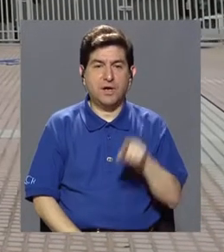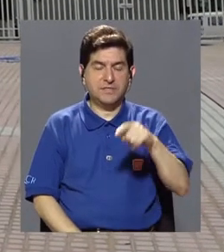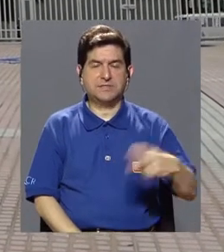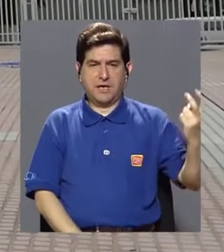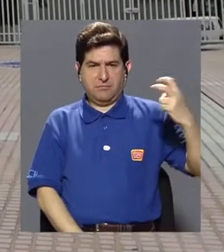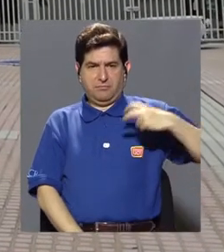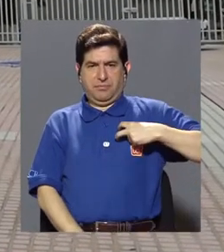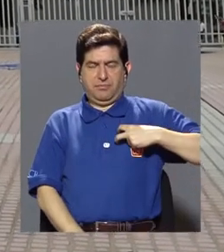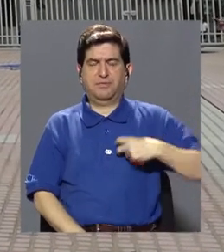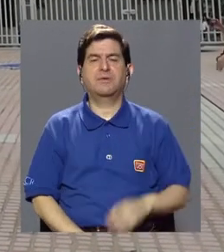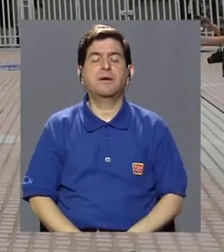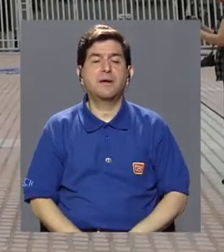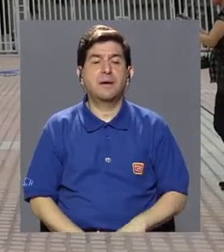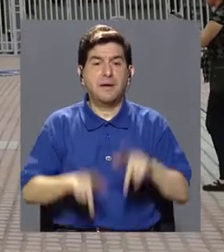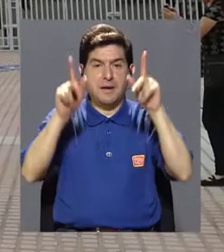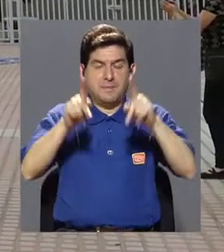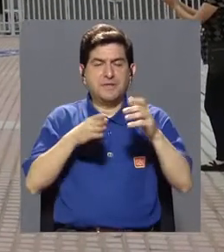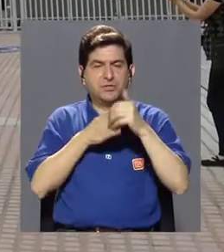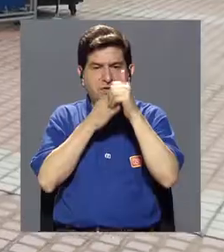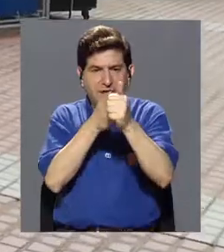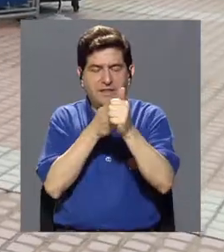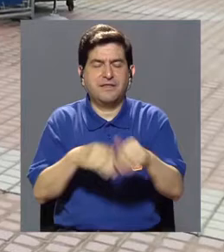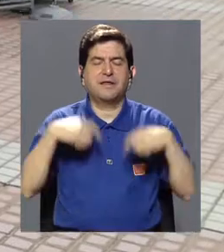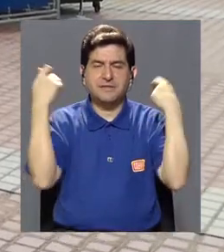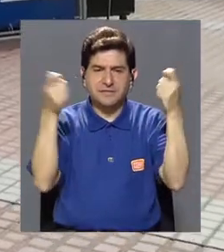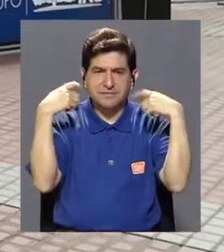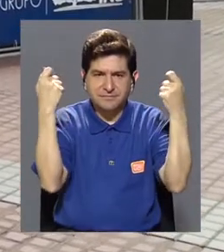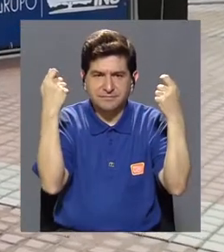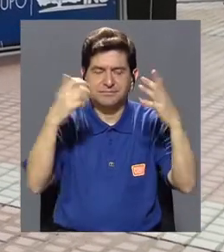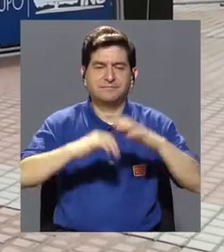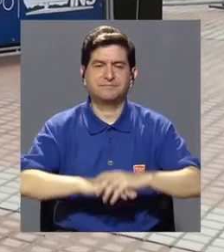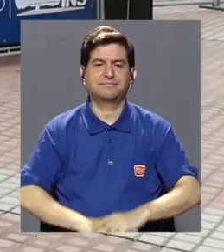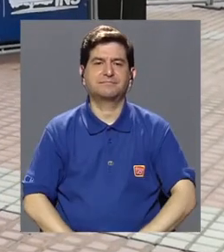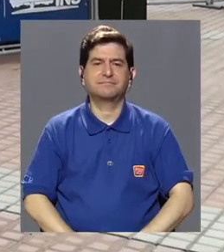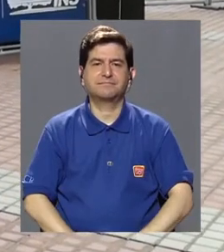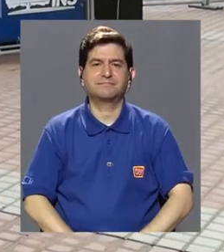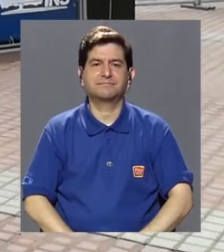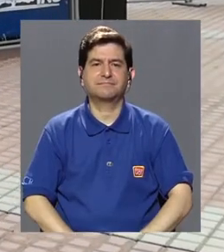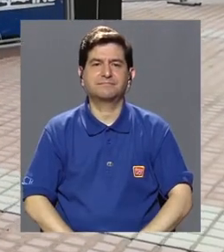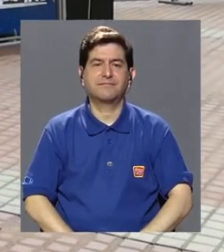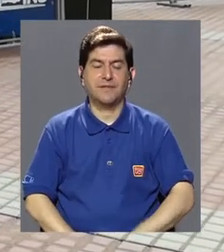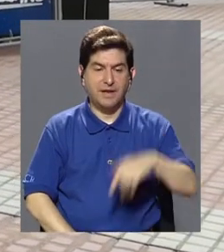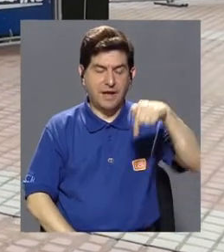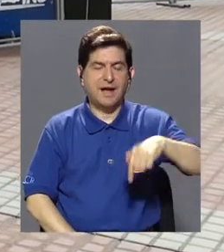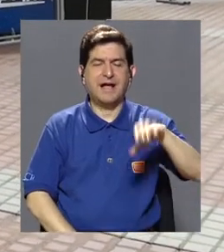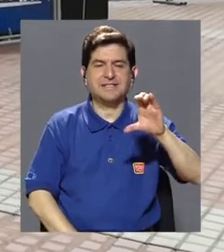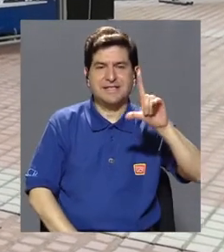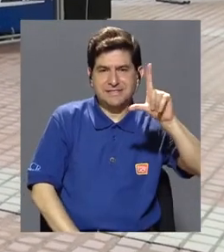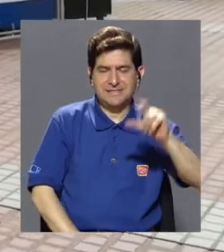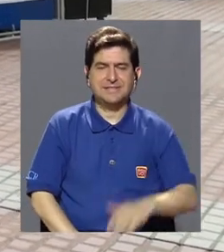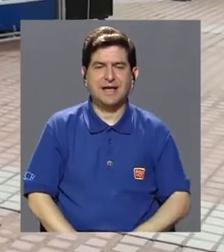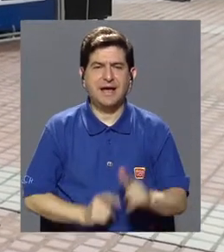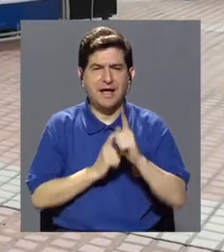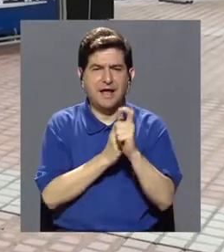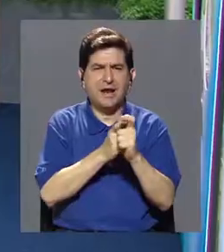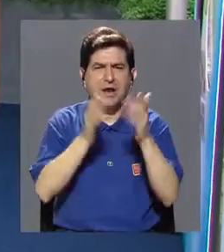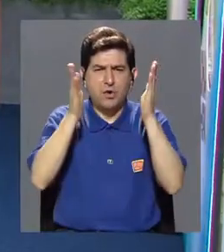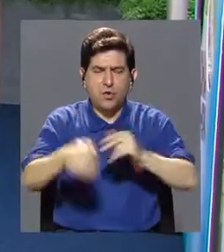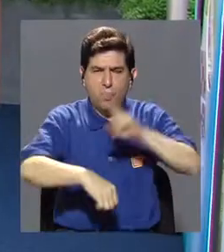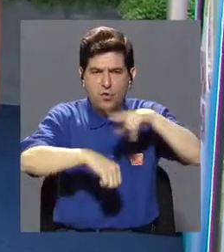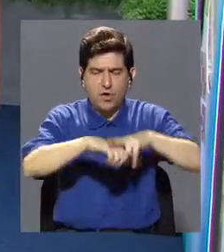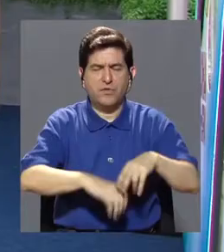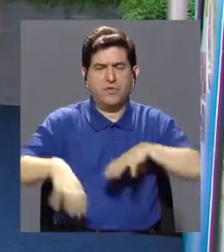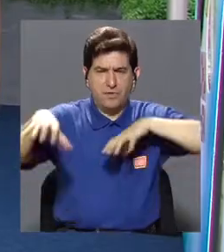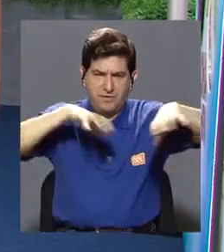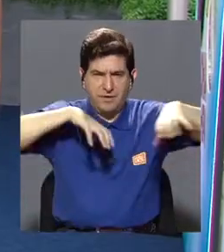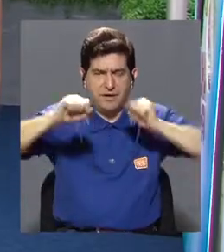y Marco Rojas, trasplantado de corazón, fueron los mariscales de esta celebración. Estamos con César Lizano,